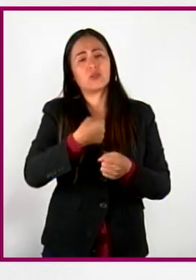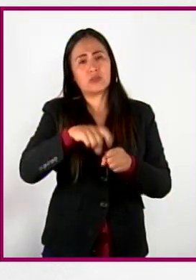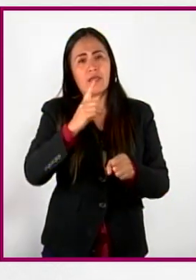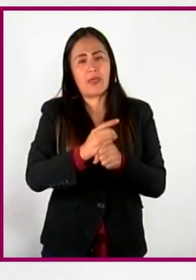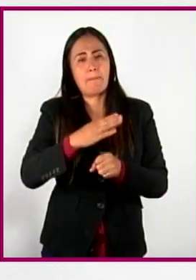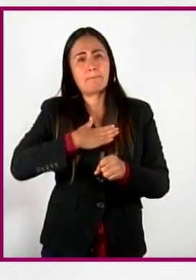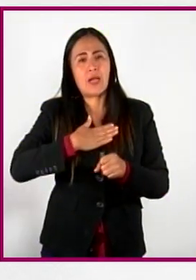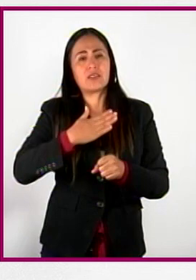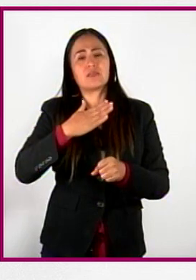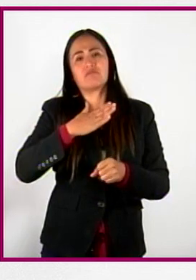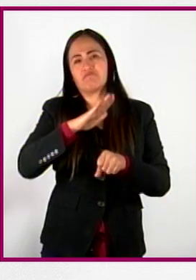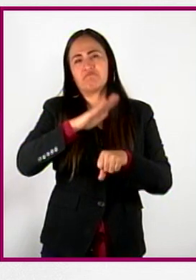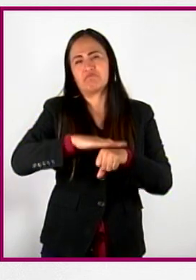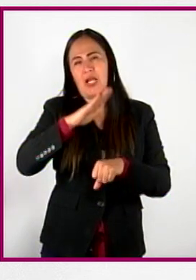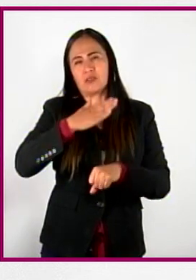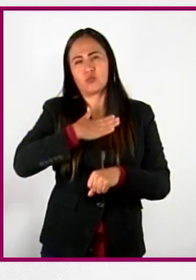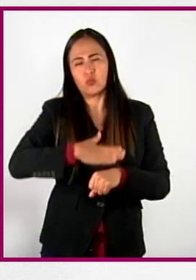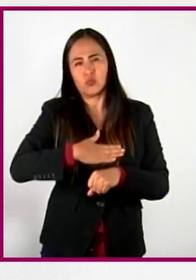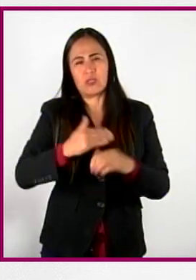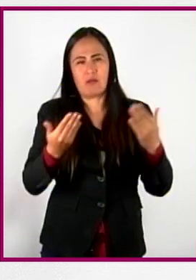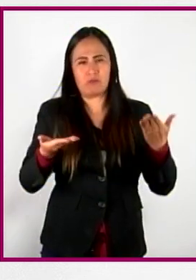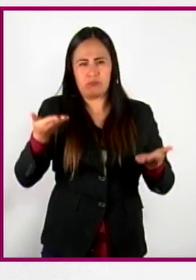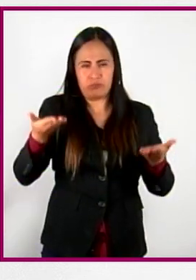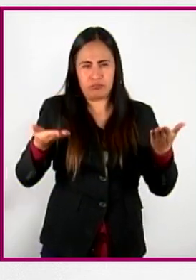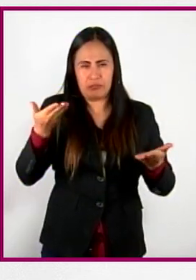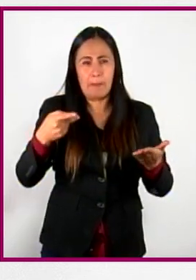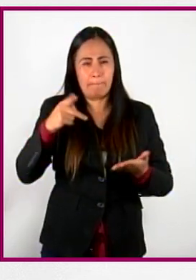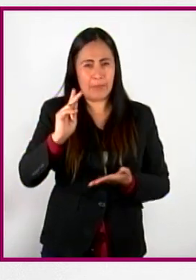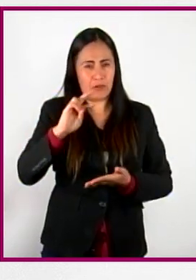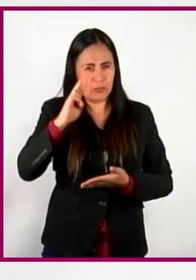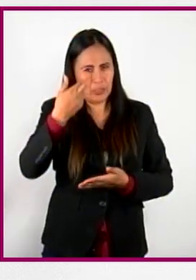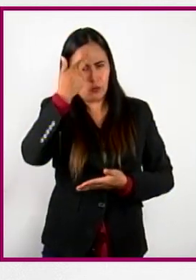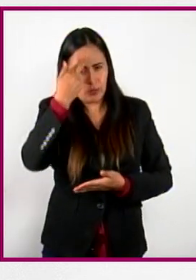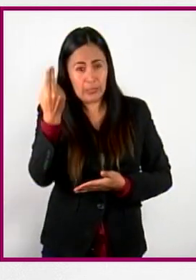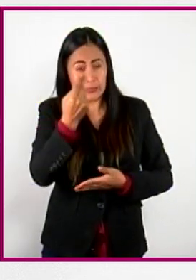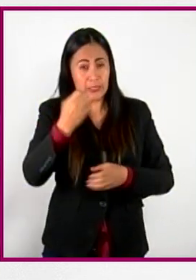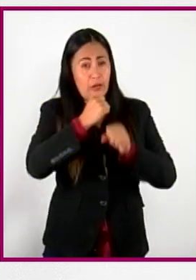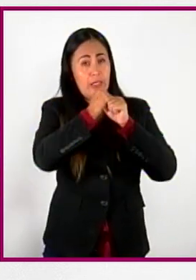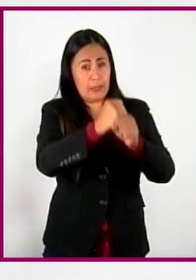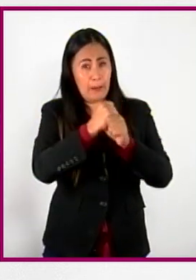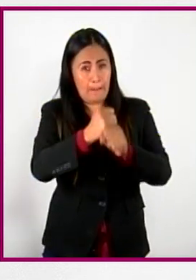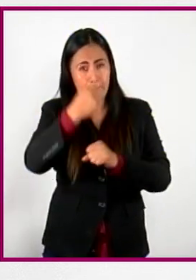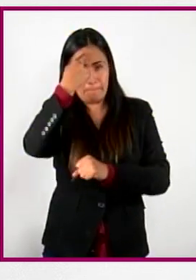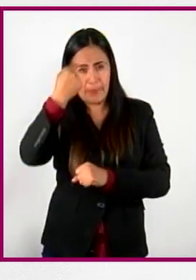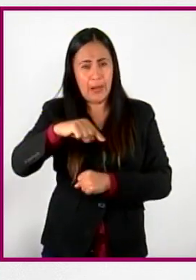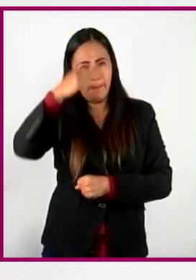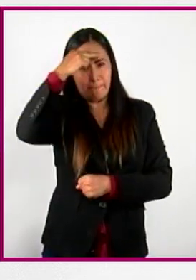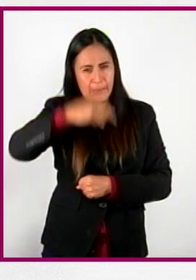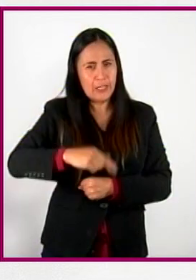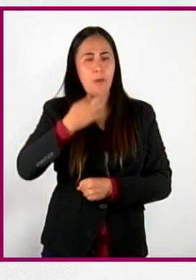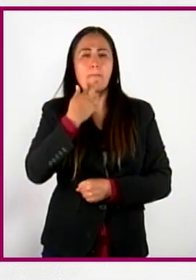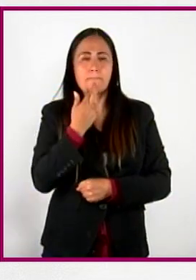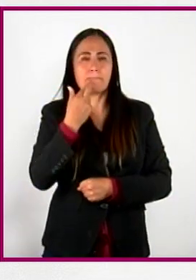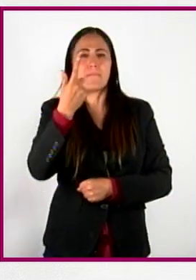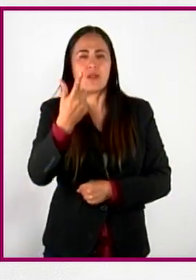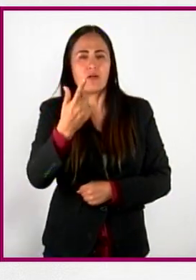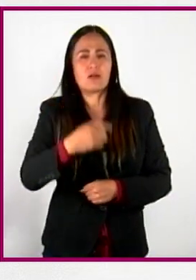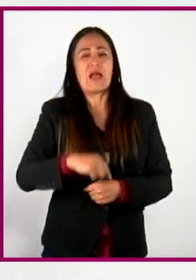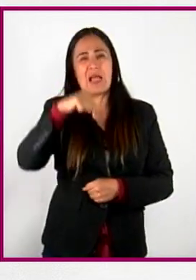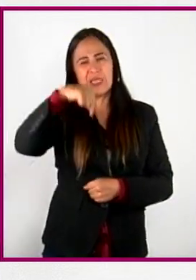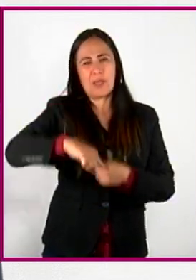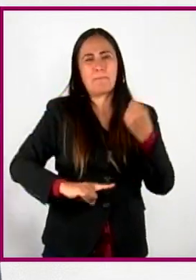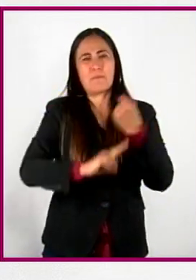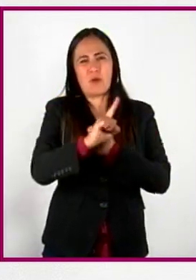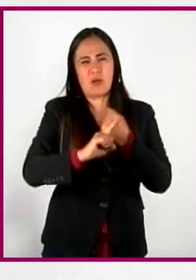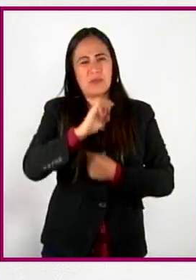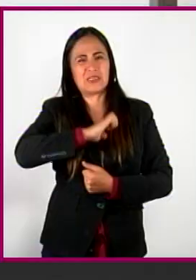equitativa, pero no está por demás recordar que es preciso resistir para construir un mejor país, pues muchos de los problemas de la